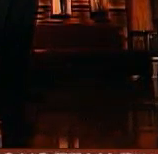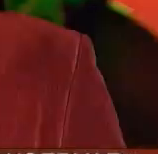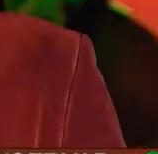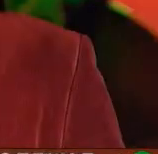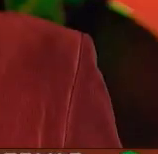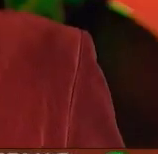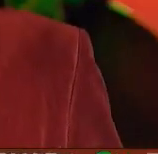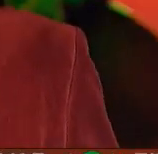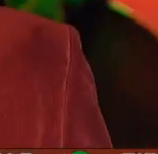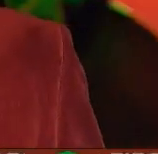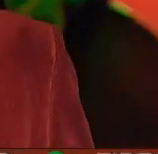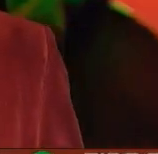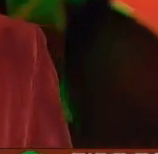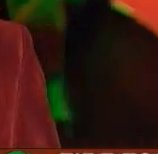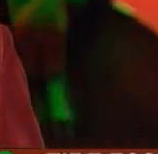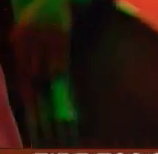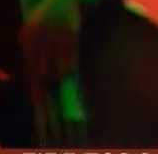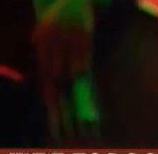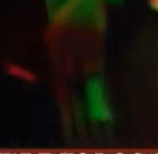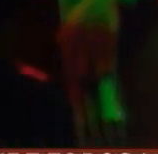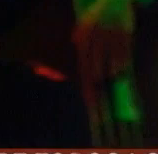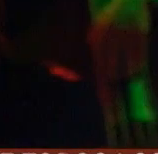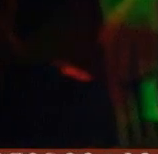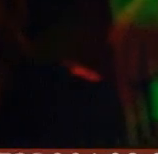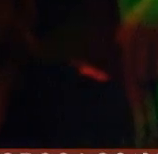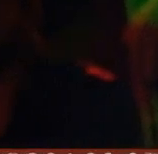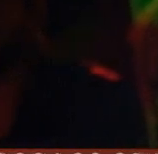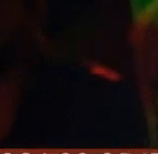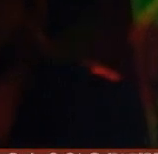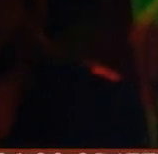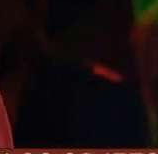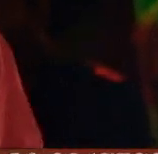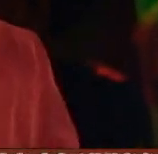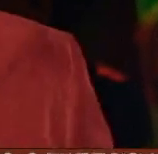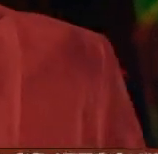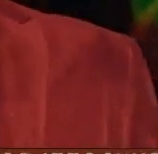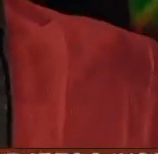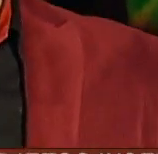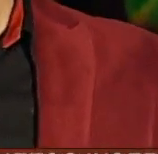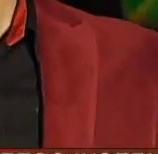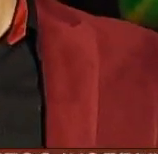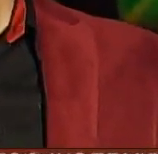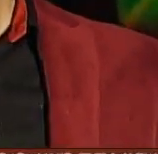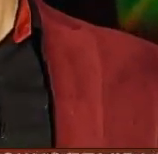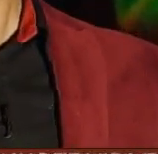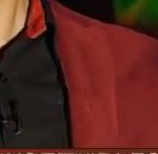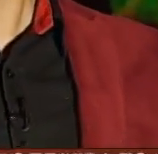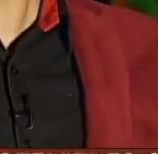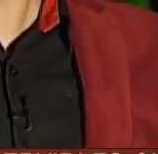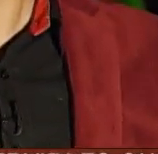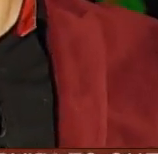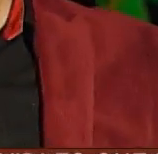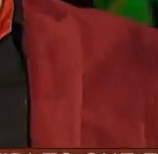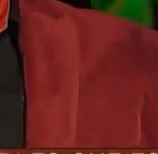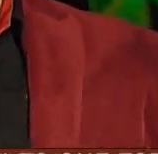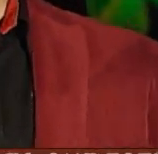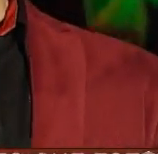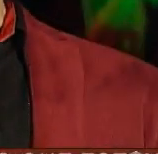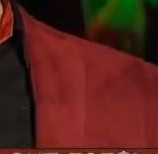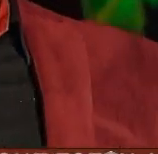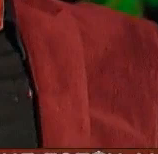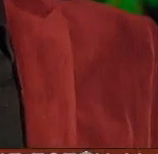sí claro respecto a lo que es el arte o las manifestaciones artísticas van desde cineastas